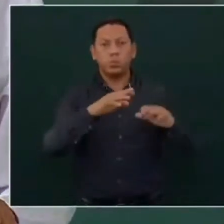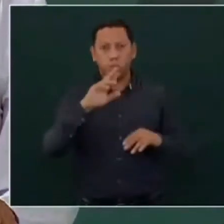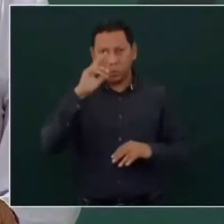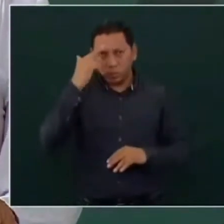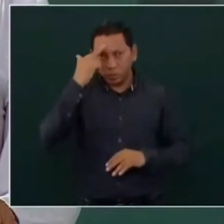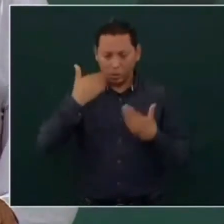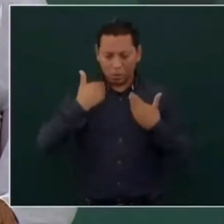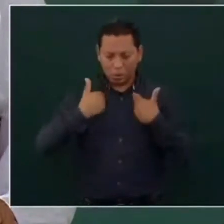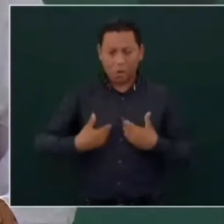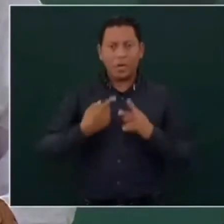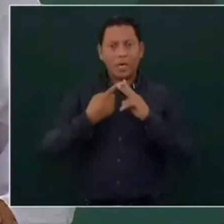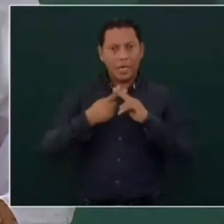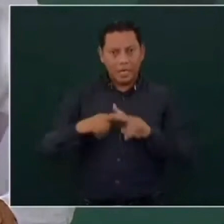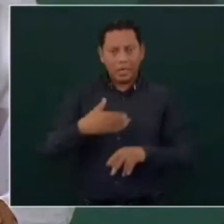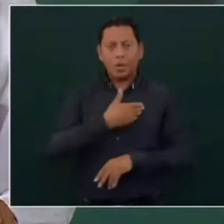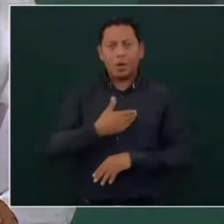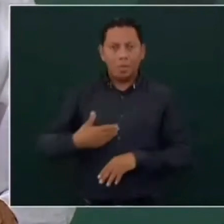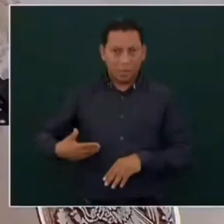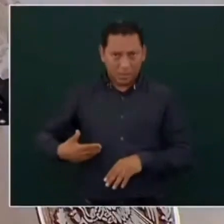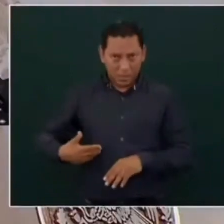volver a abrir las compuertas.